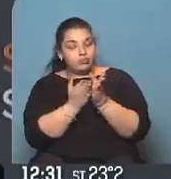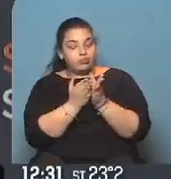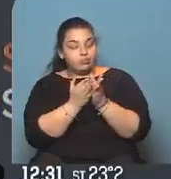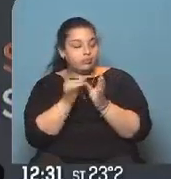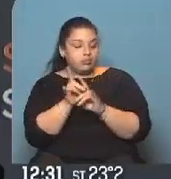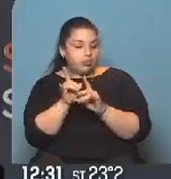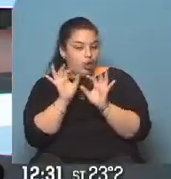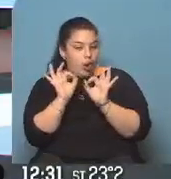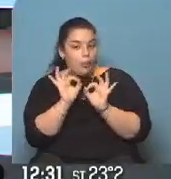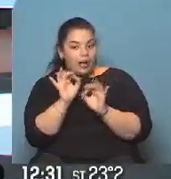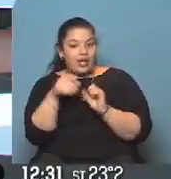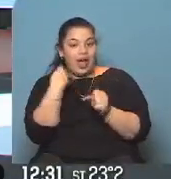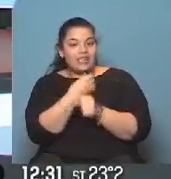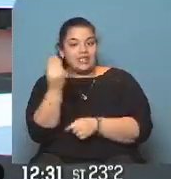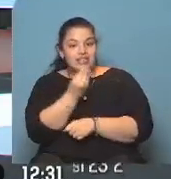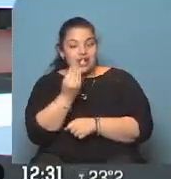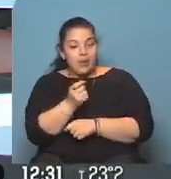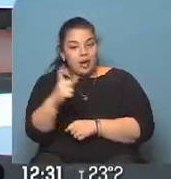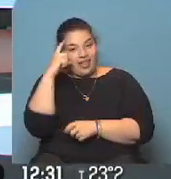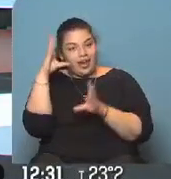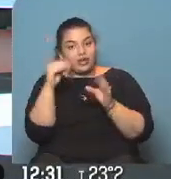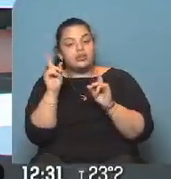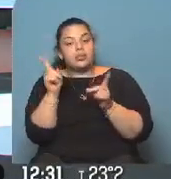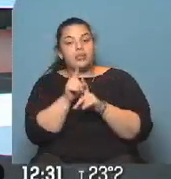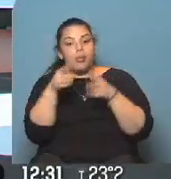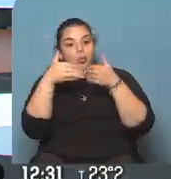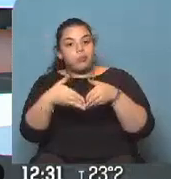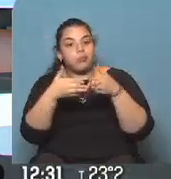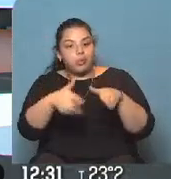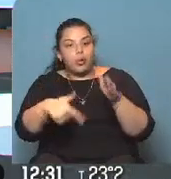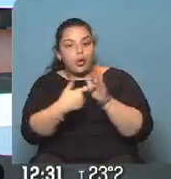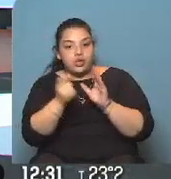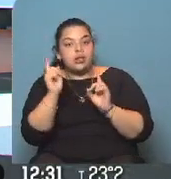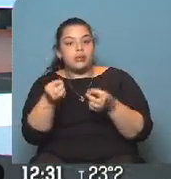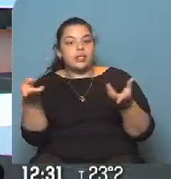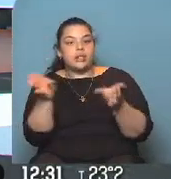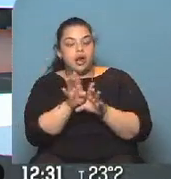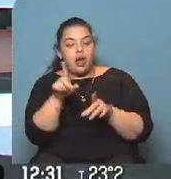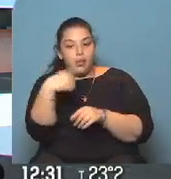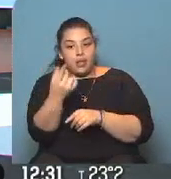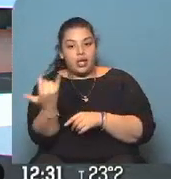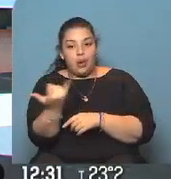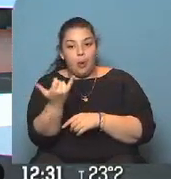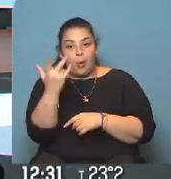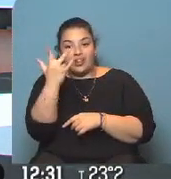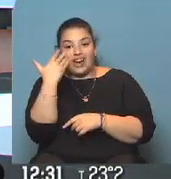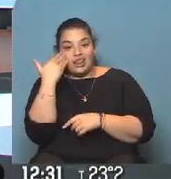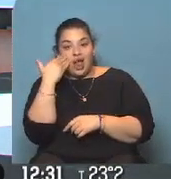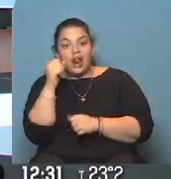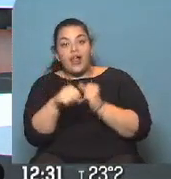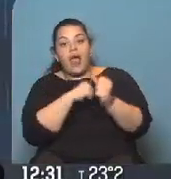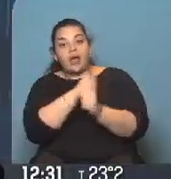sábado 22 horas. ¿Cómo funcionará el puerto de Buenos Aires? Estará cerrado desde mañana 13 horas hasta el domingo